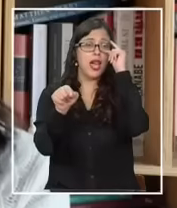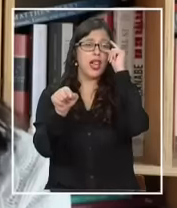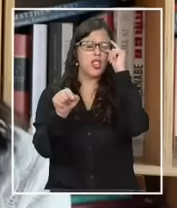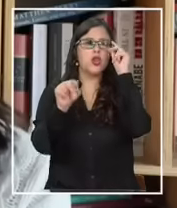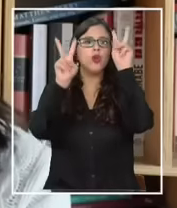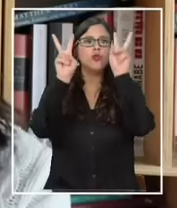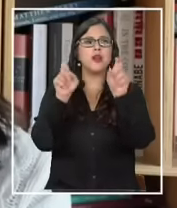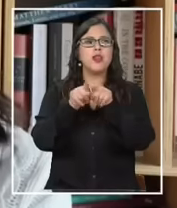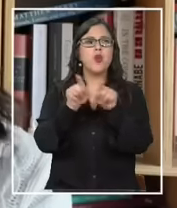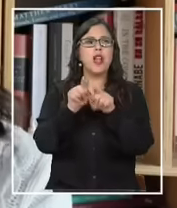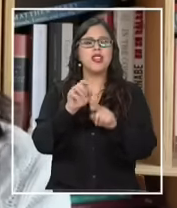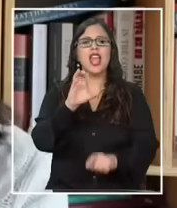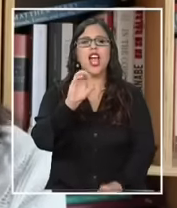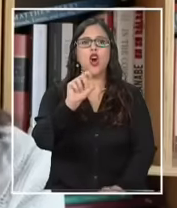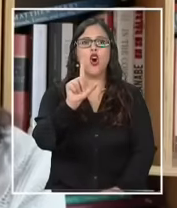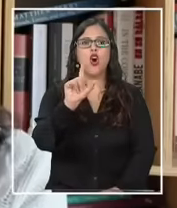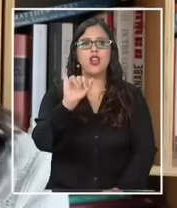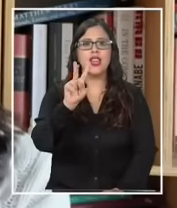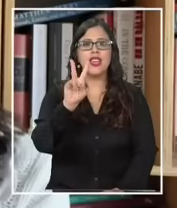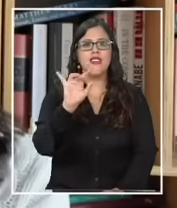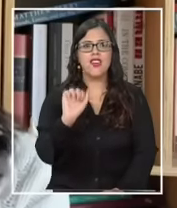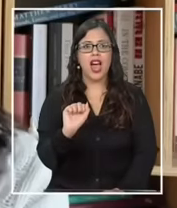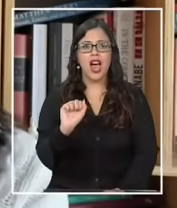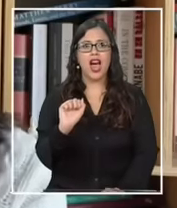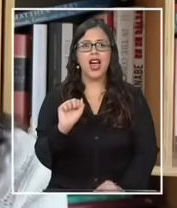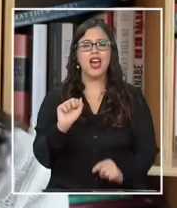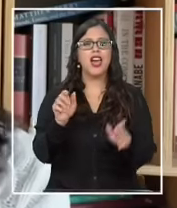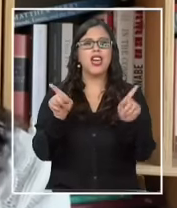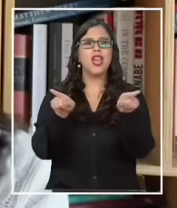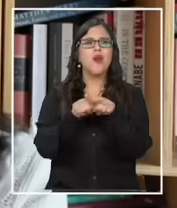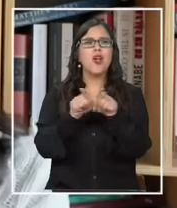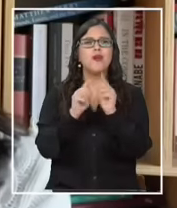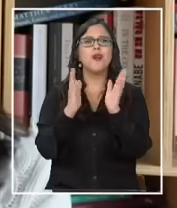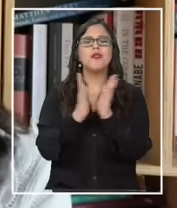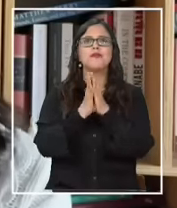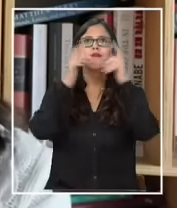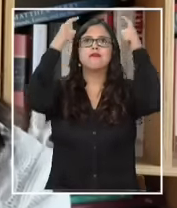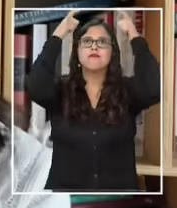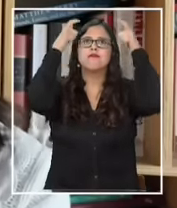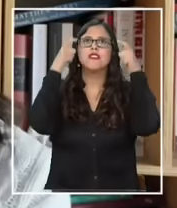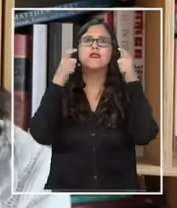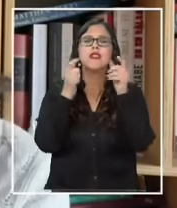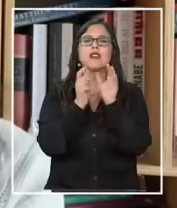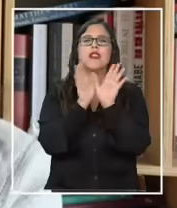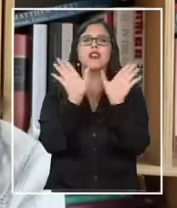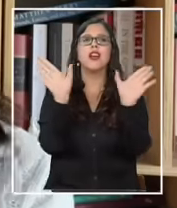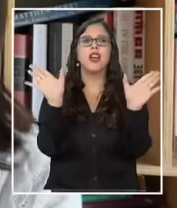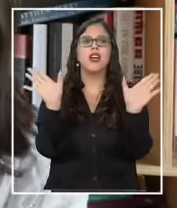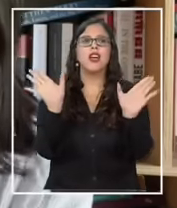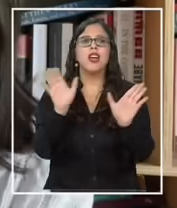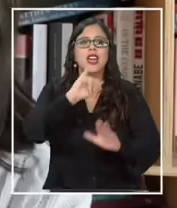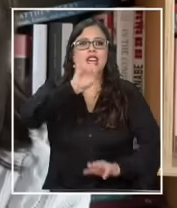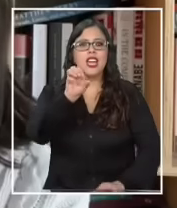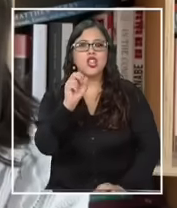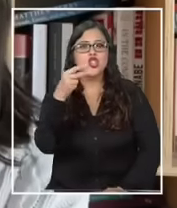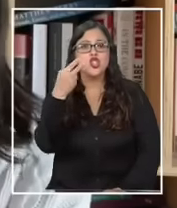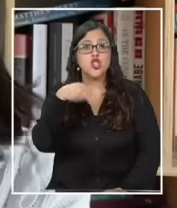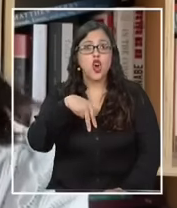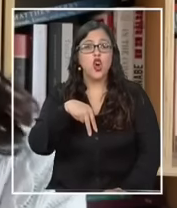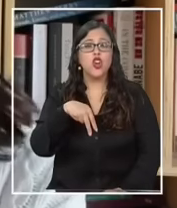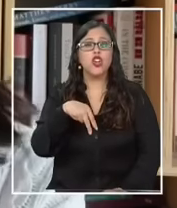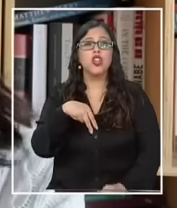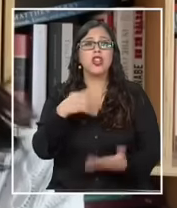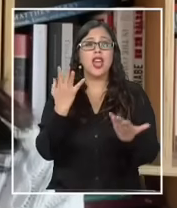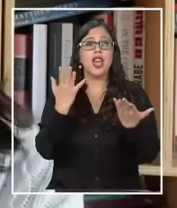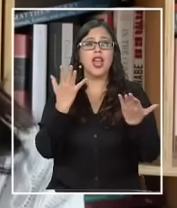angelical de Olivia Newton-John que después se transformaba y también por supuesto John Travolta se convertía con esta película y con Fiebre de Sábado por la Noche